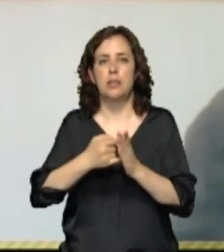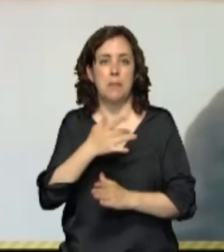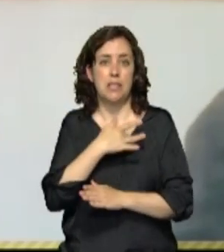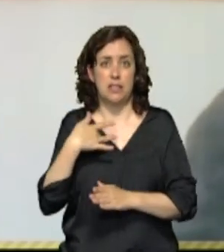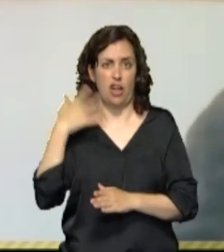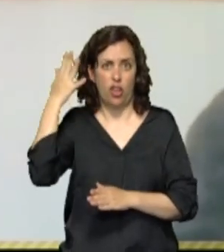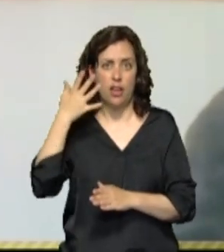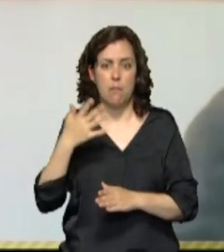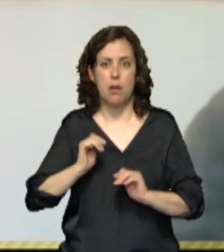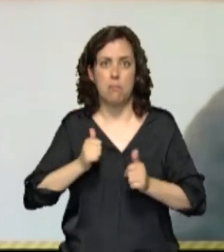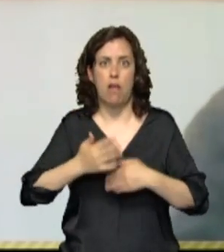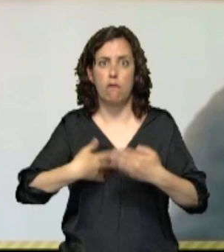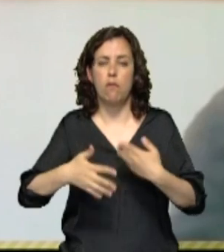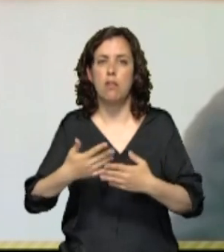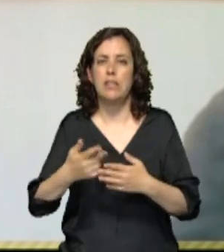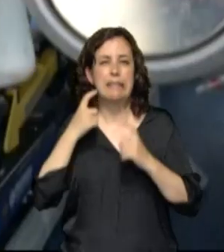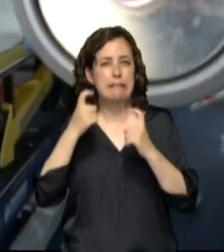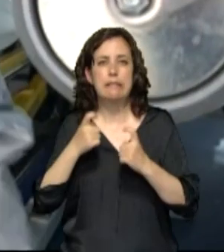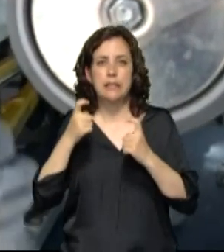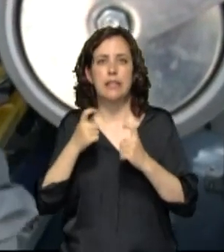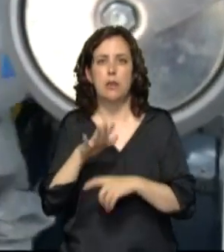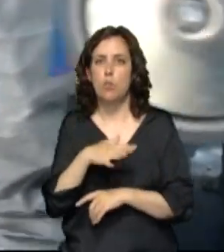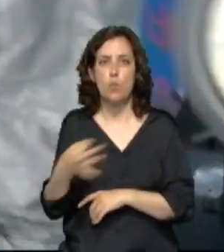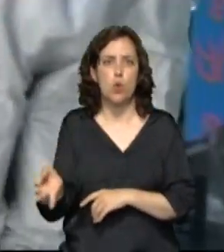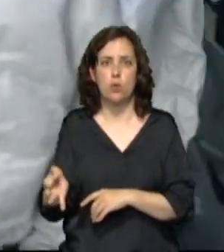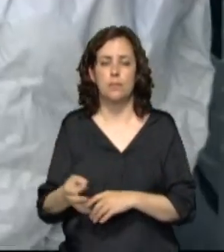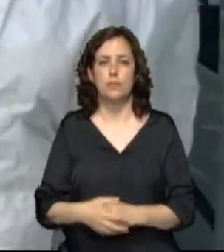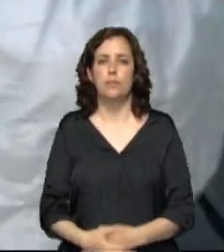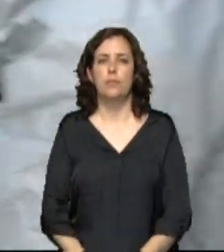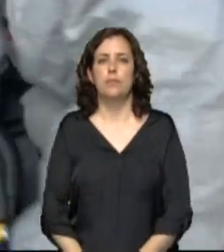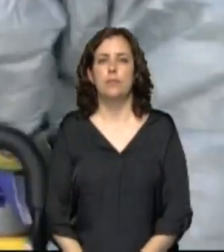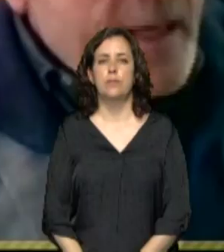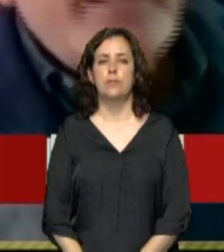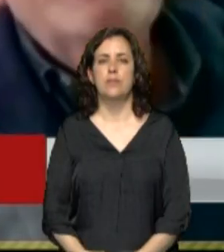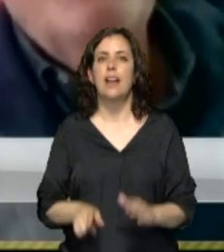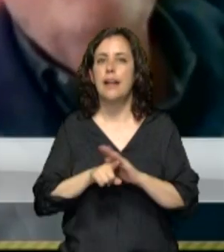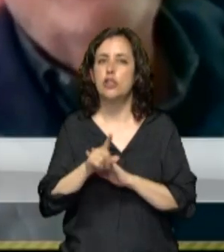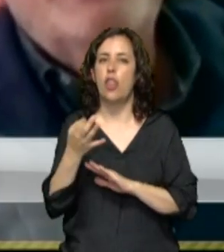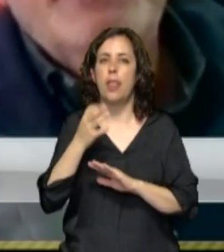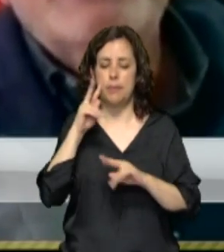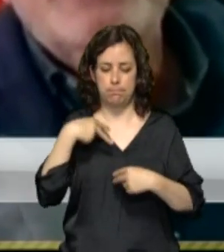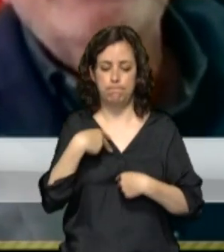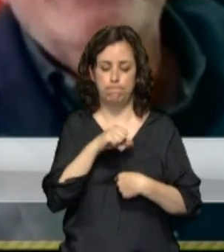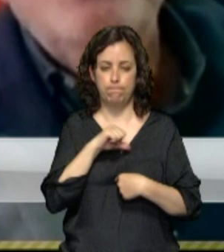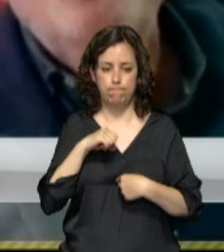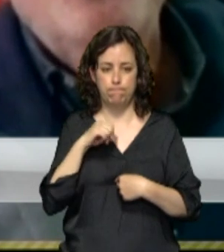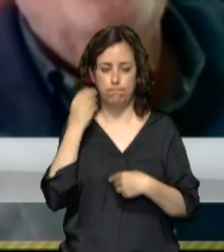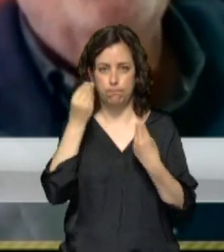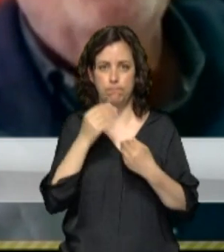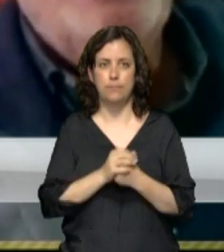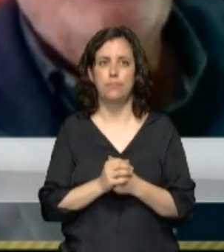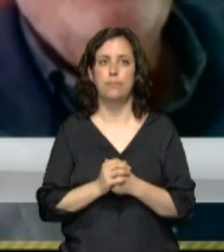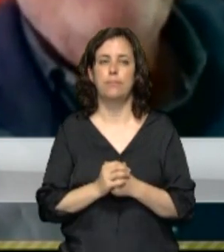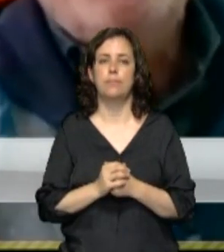frente de la manera más eficaz a la banda. Una gestión en la que cabe hacer autocrítica. Que es el tema del material sanitario